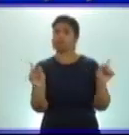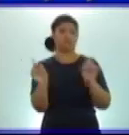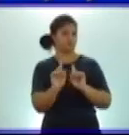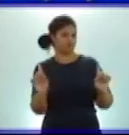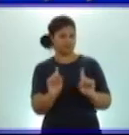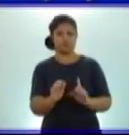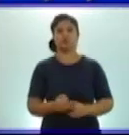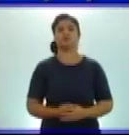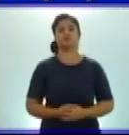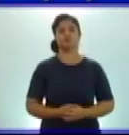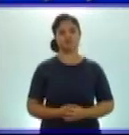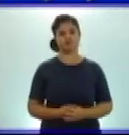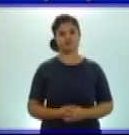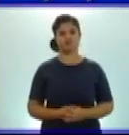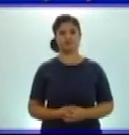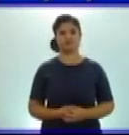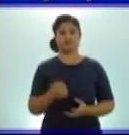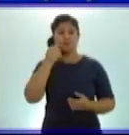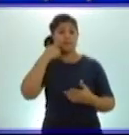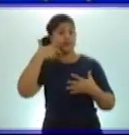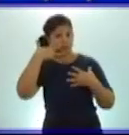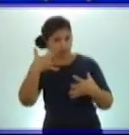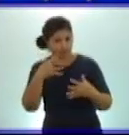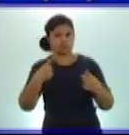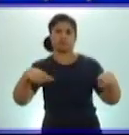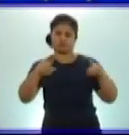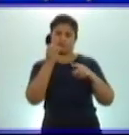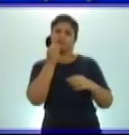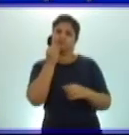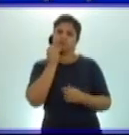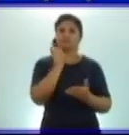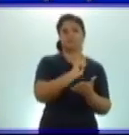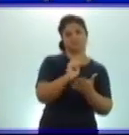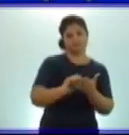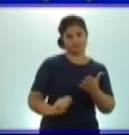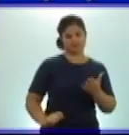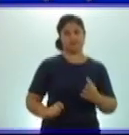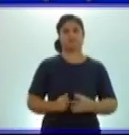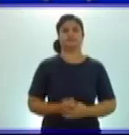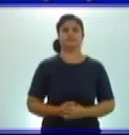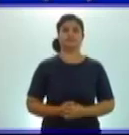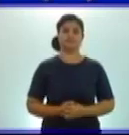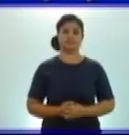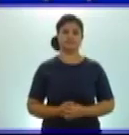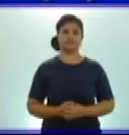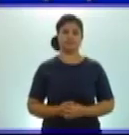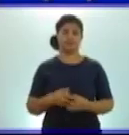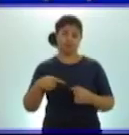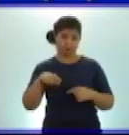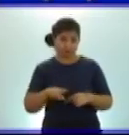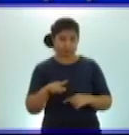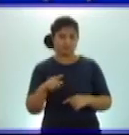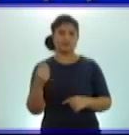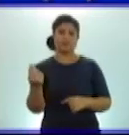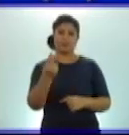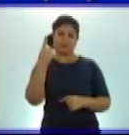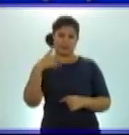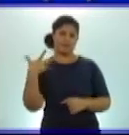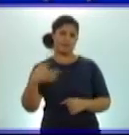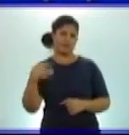escriban en la libreta. Bien, repetimos. Nos vamos a ver el ejercicio número uno. Leemos.